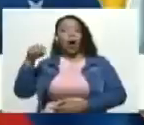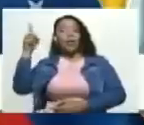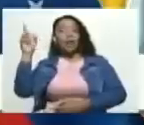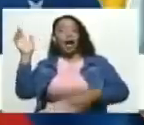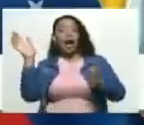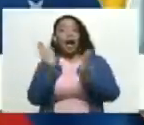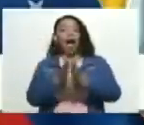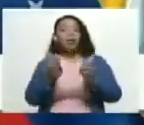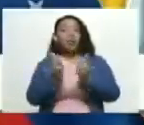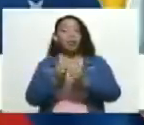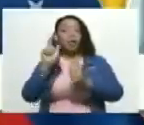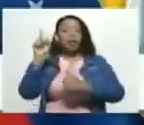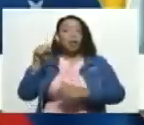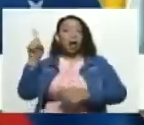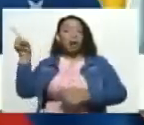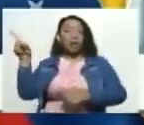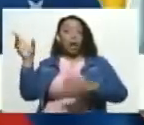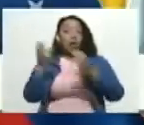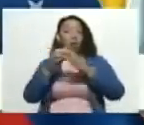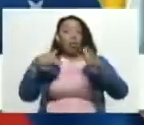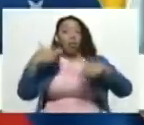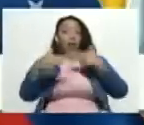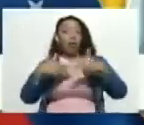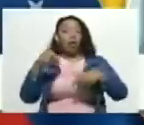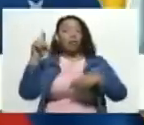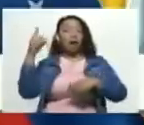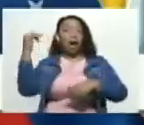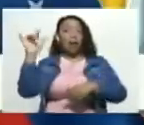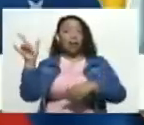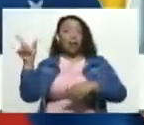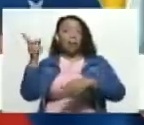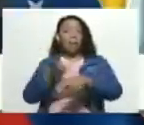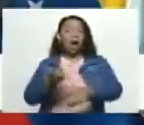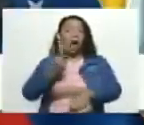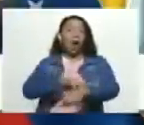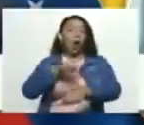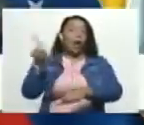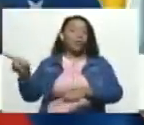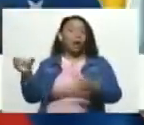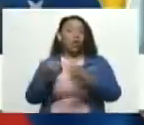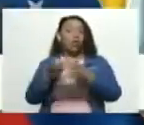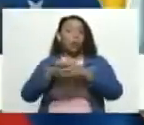está esta banda el gobierno interino está peor que toda esta junta